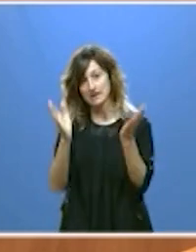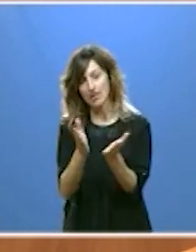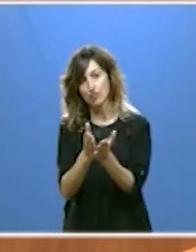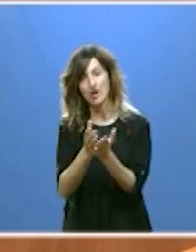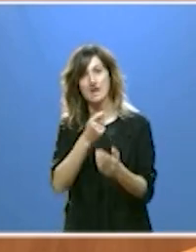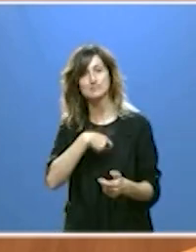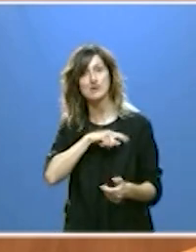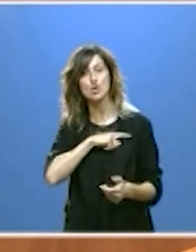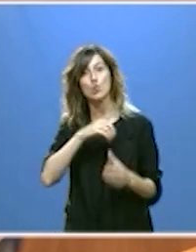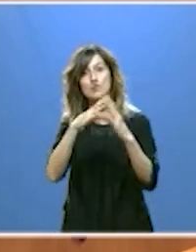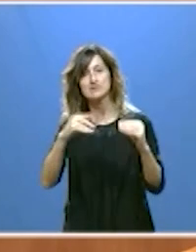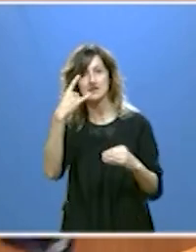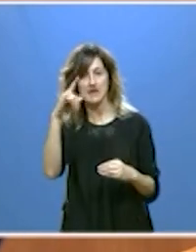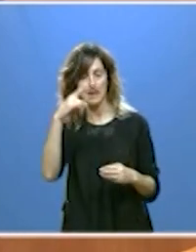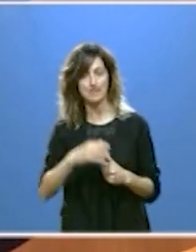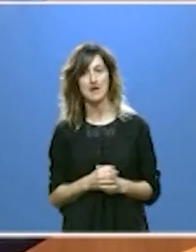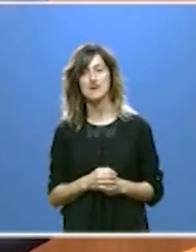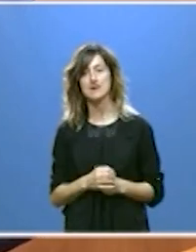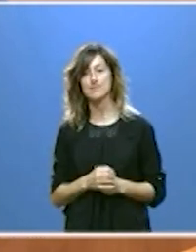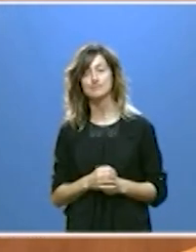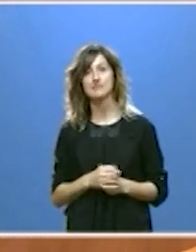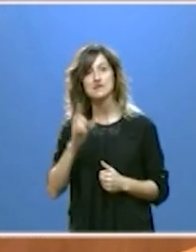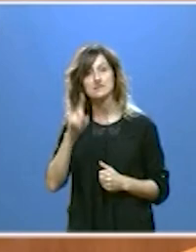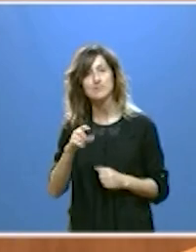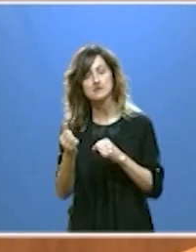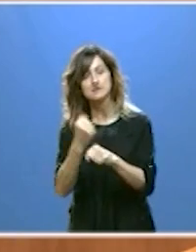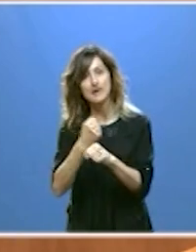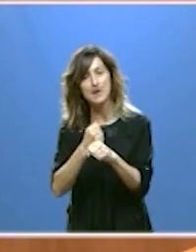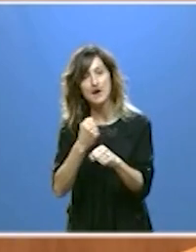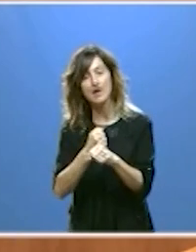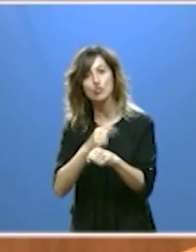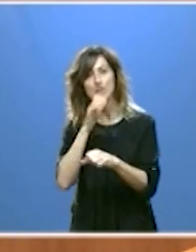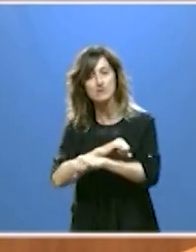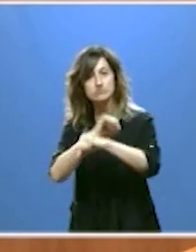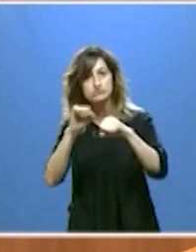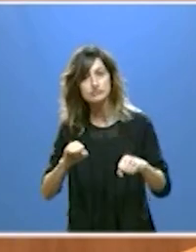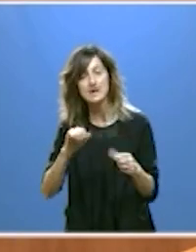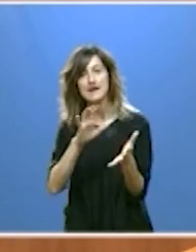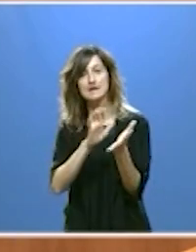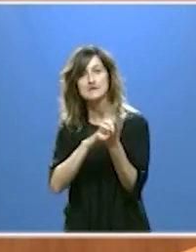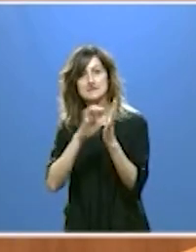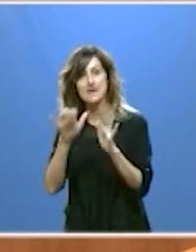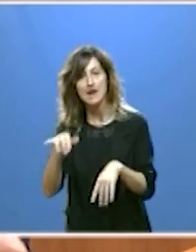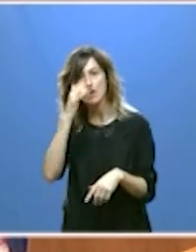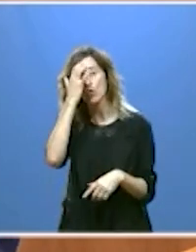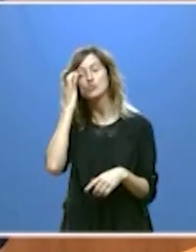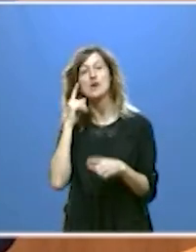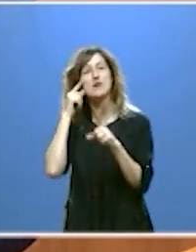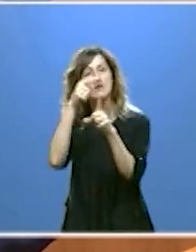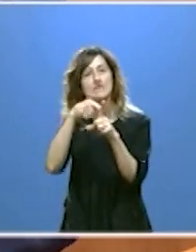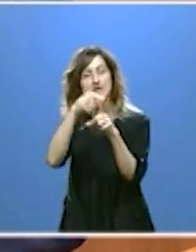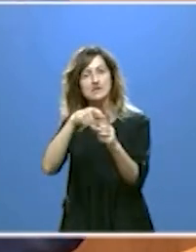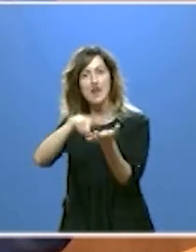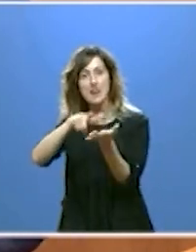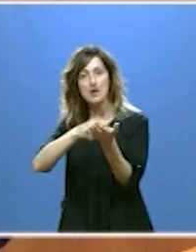Universidad de Salamanca. Por supuesto seguiremos trabajando para consolidar a Castilla y León como referente de la